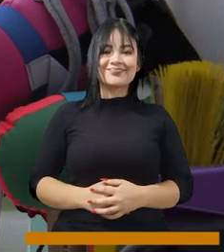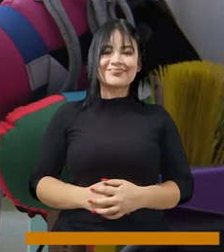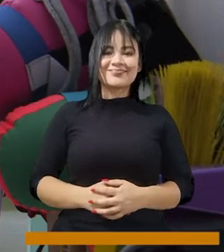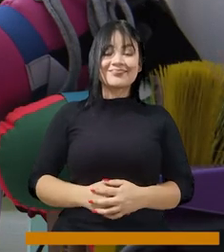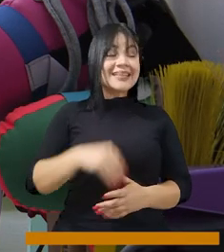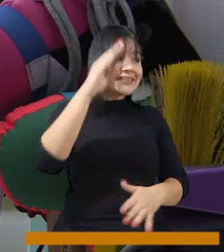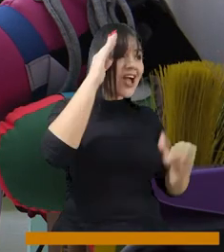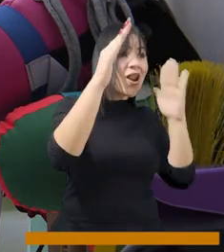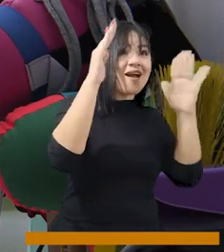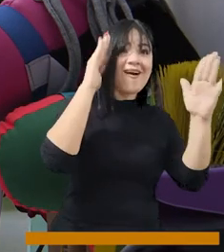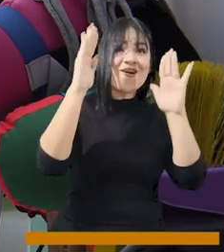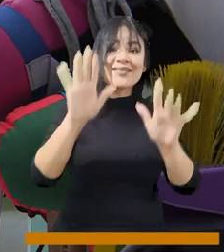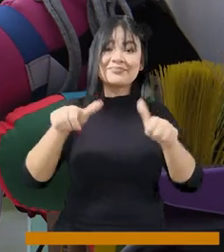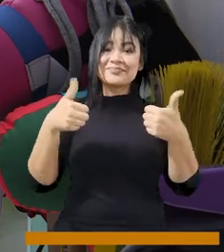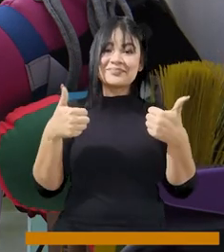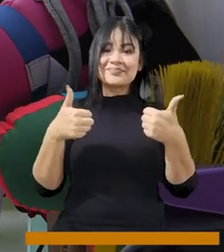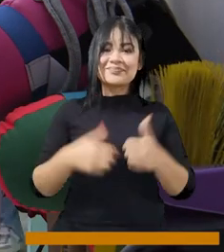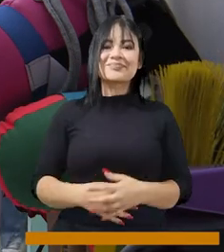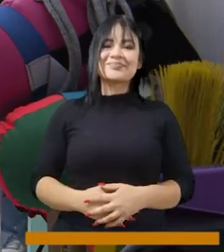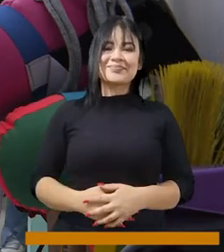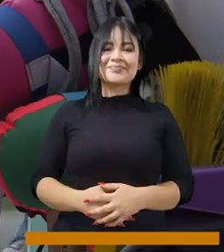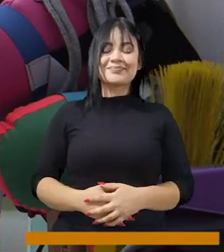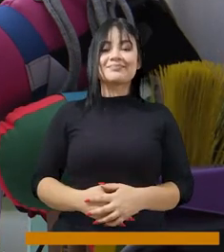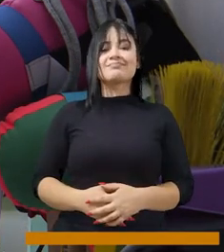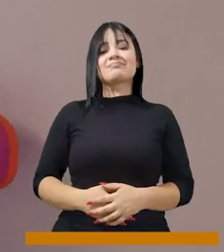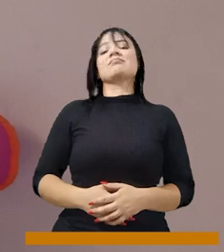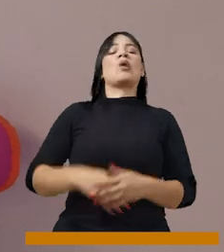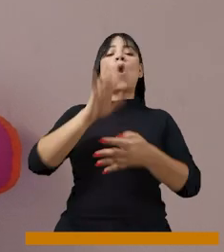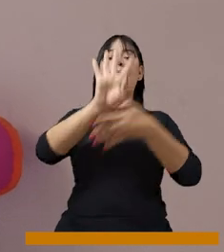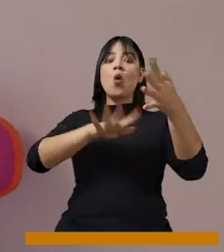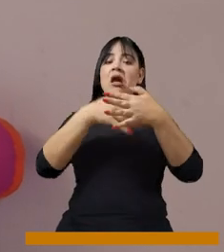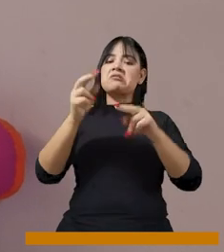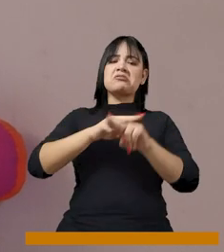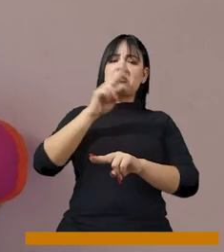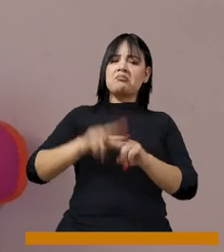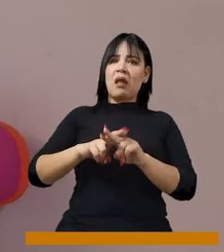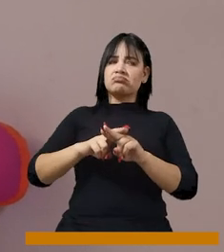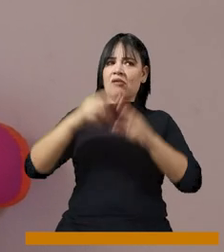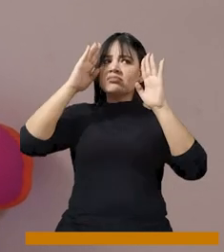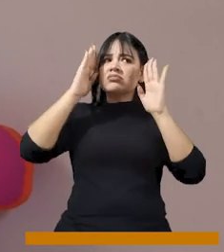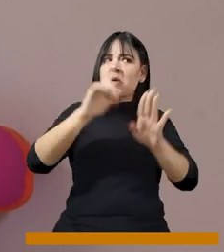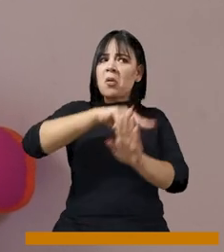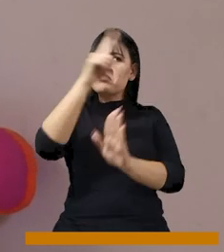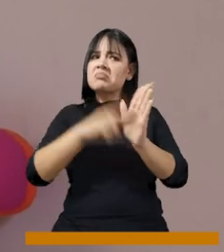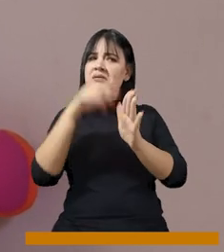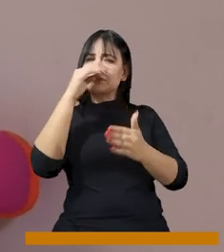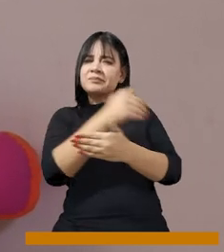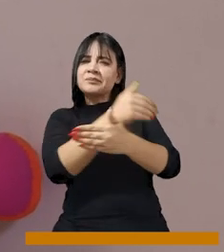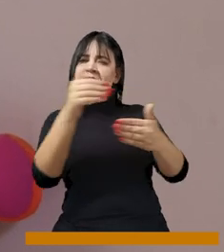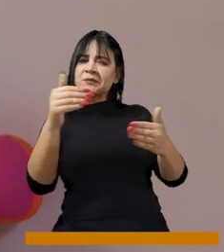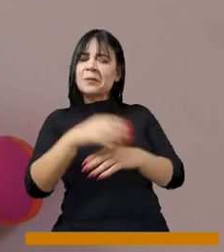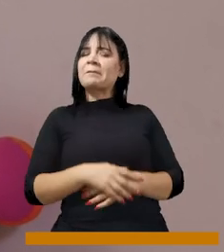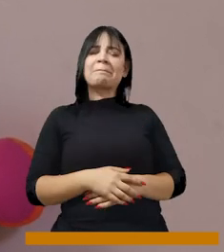¡Hola! ¿Cómo están? ¡Hola! ¡Hola! Pero el horario regular no cubría las necesidades de estos